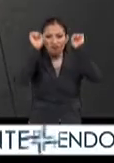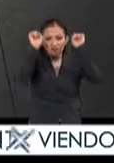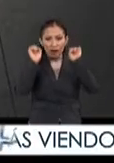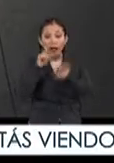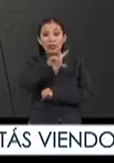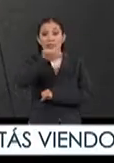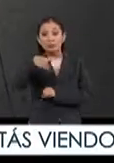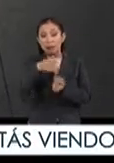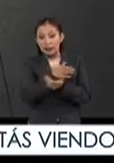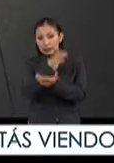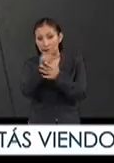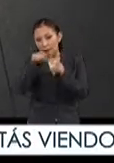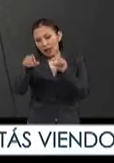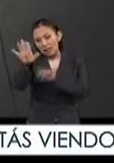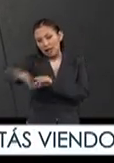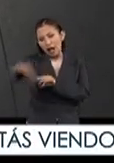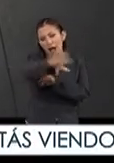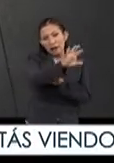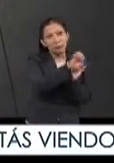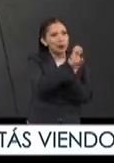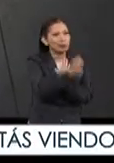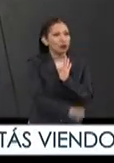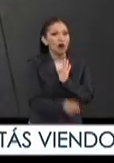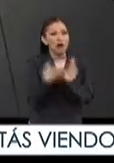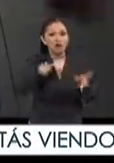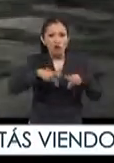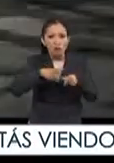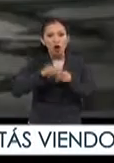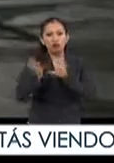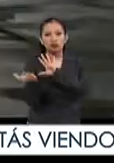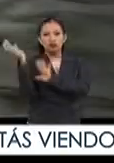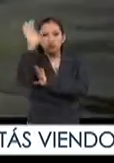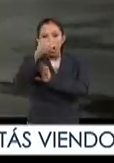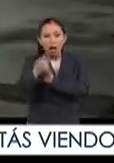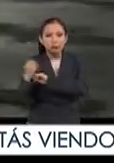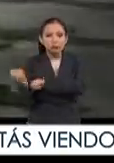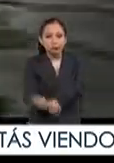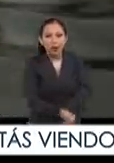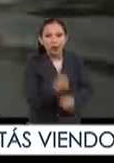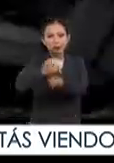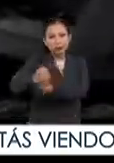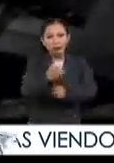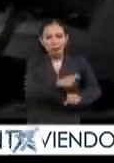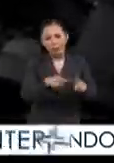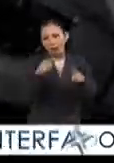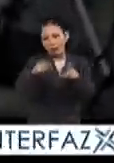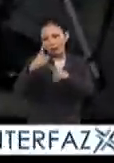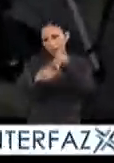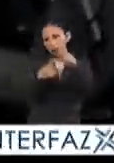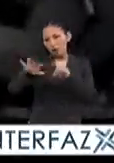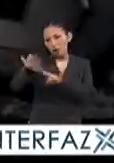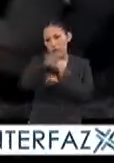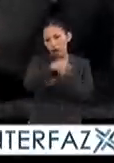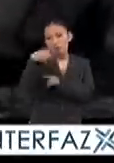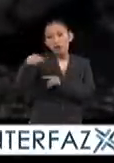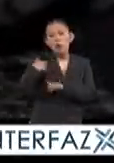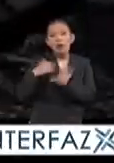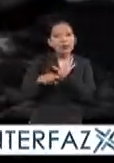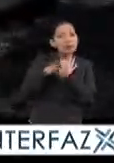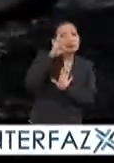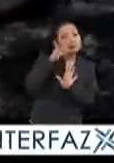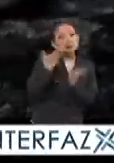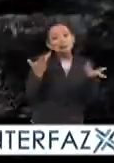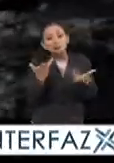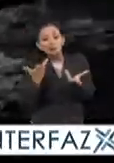después se tienen diferentes disciplinas como fútbol basquetbol béisbol canotaje diferentes disciplinas en las cuales uno puede